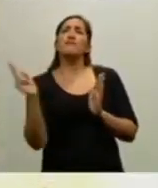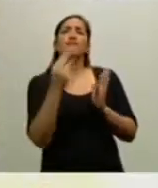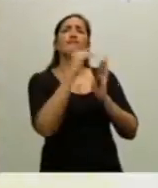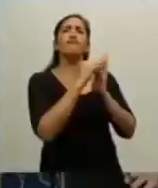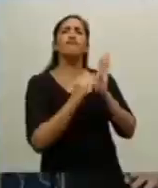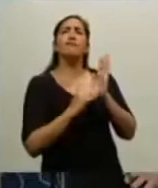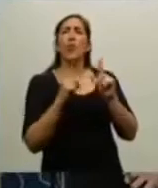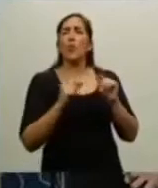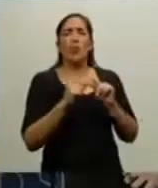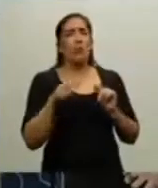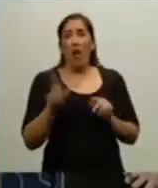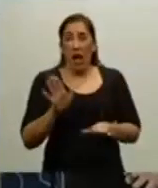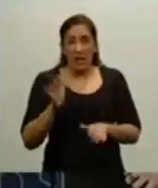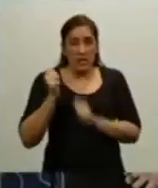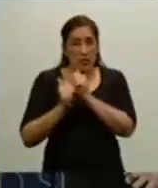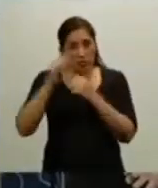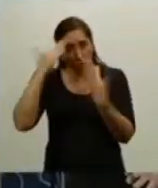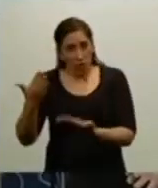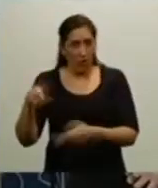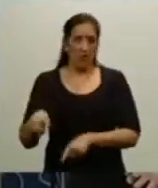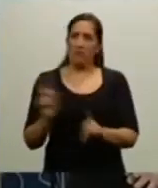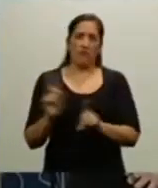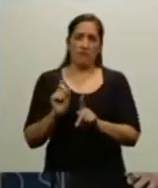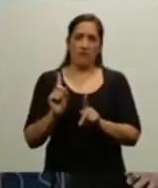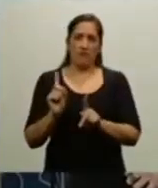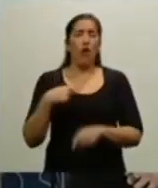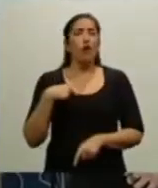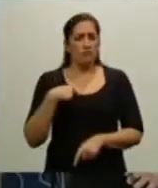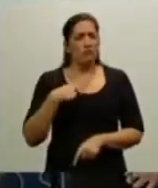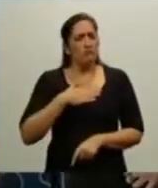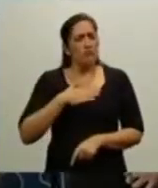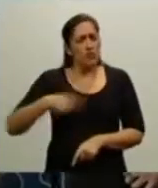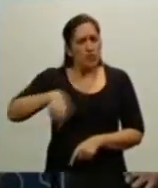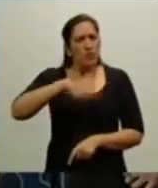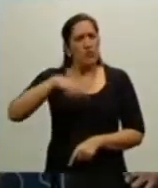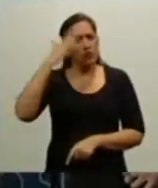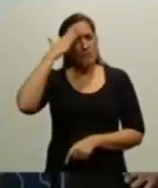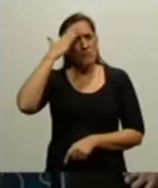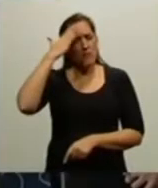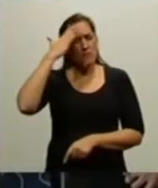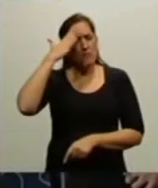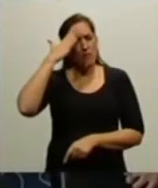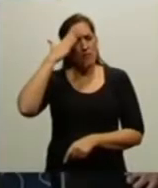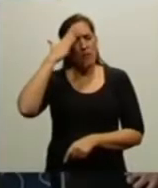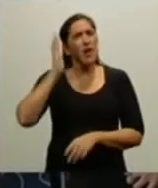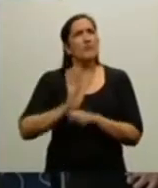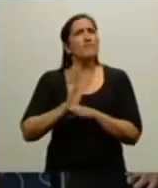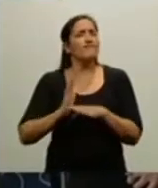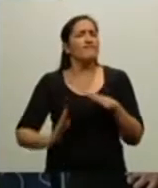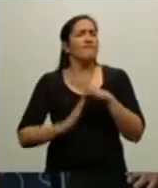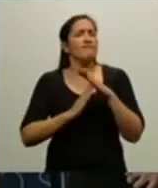Y nosotros, que tenemos en la memoria uno de los pilares